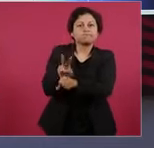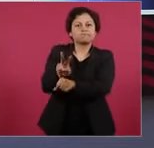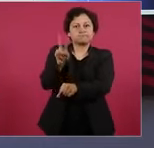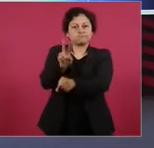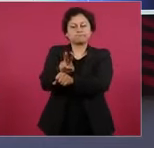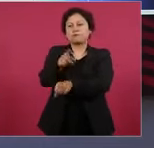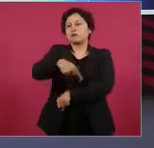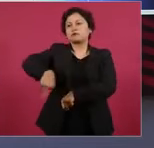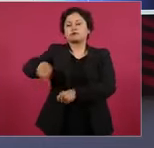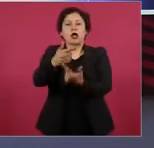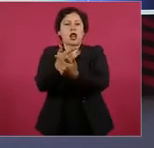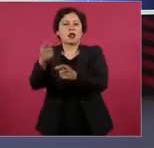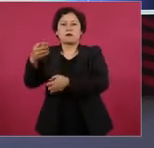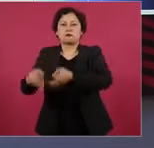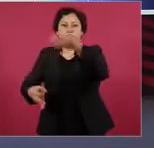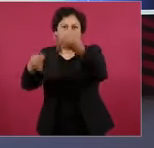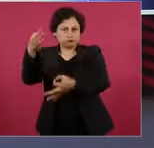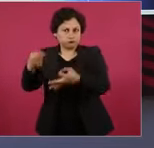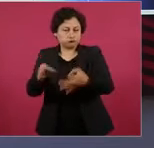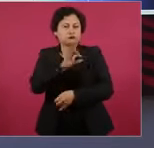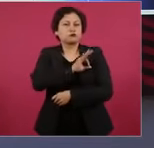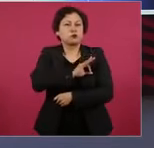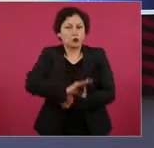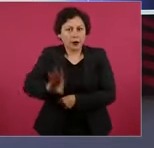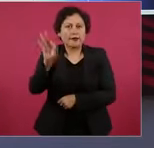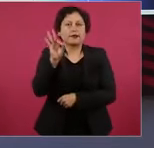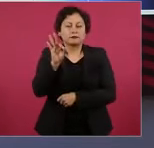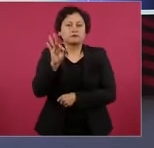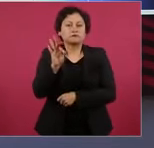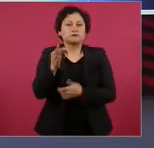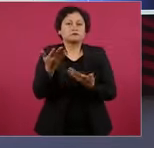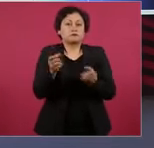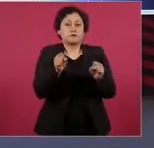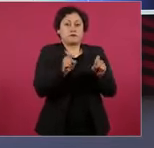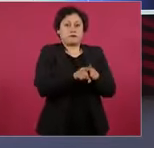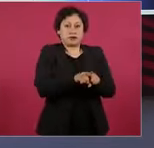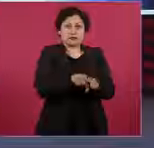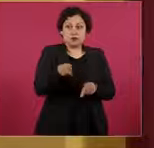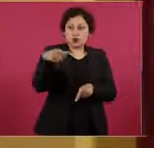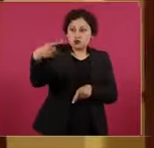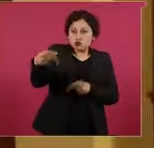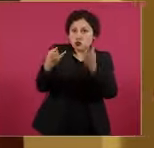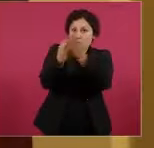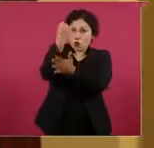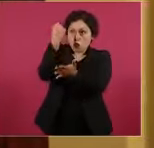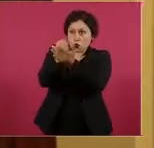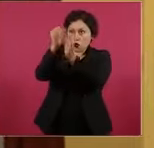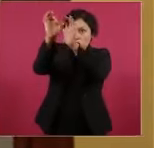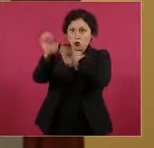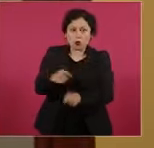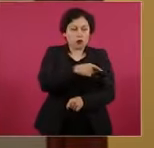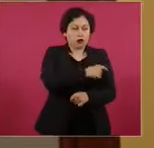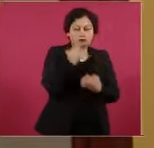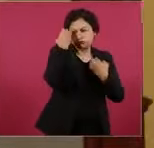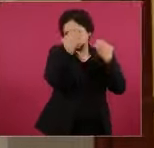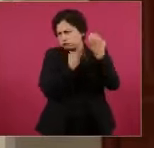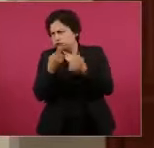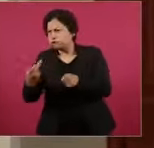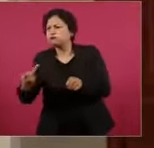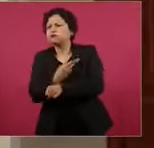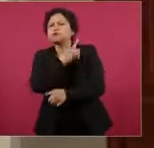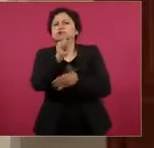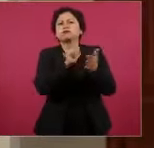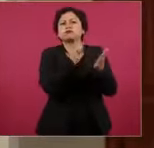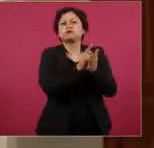cualquier juzgador, incluyendo que sus resoluciones estén apegadas a derecho. Va a recibir